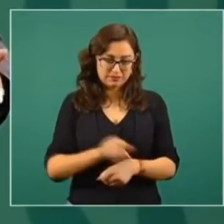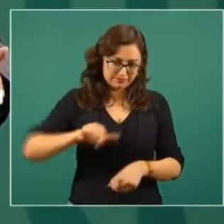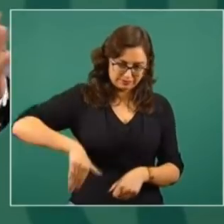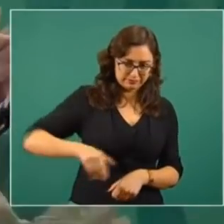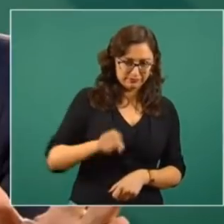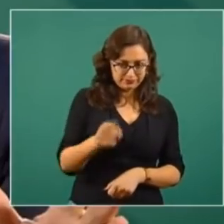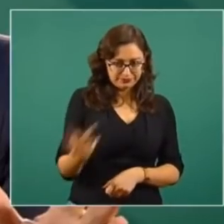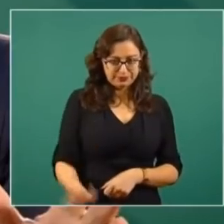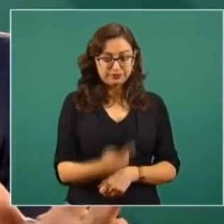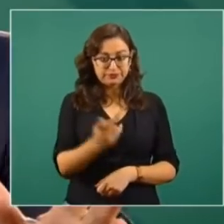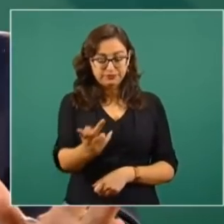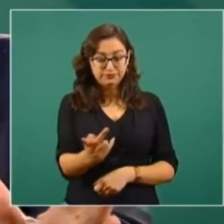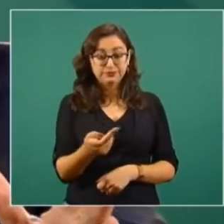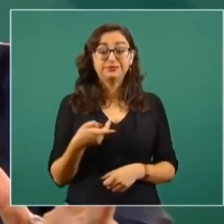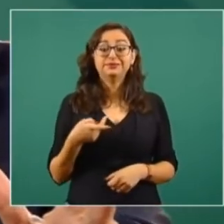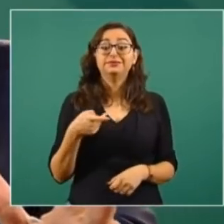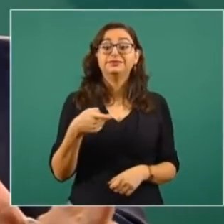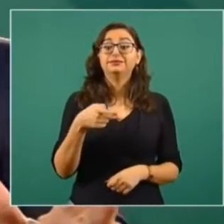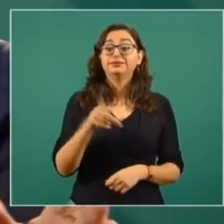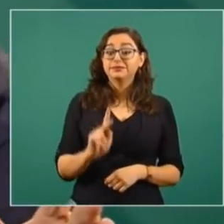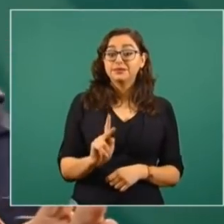más que todavía no puedo